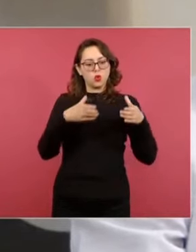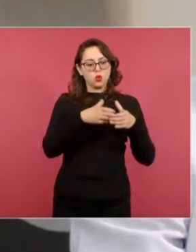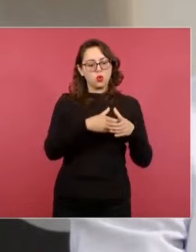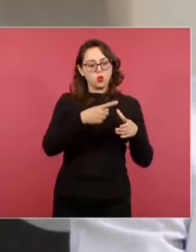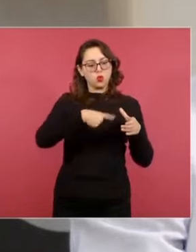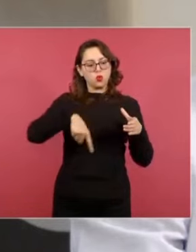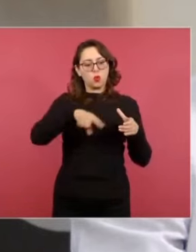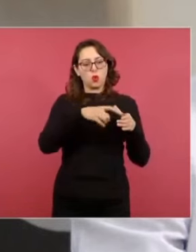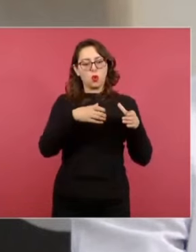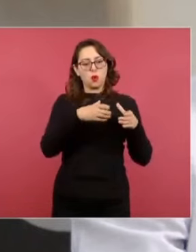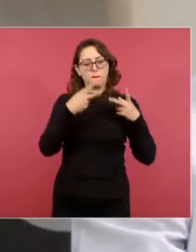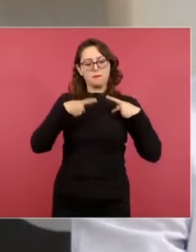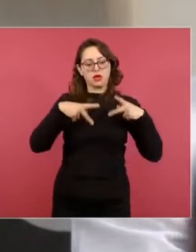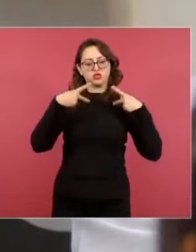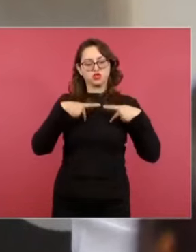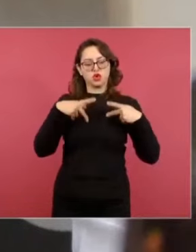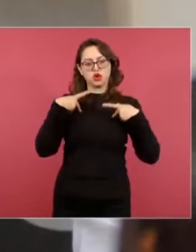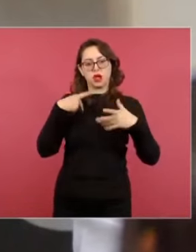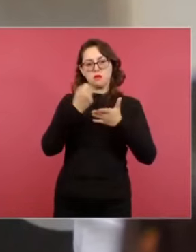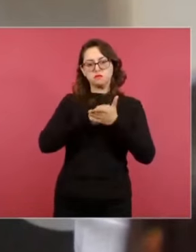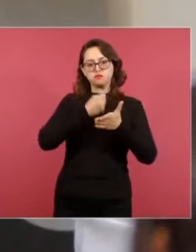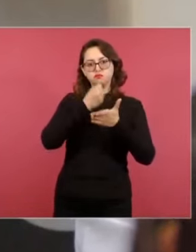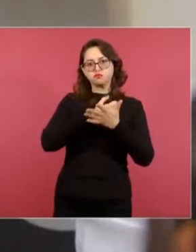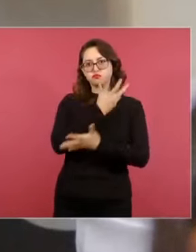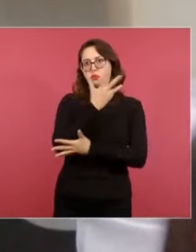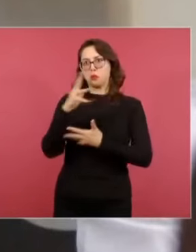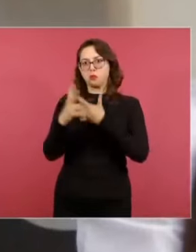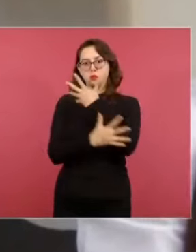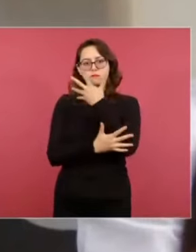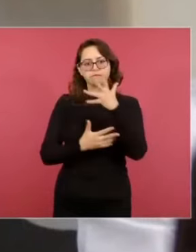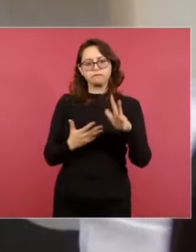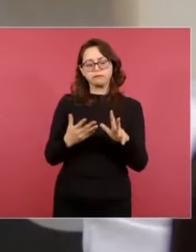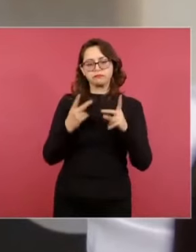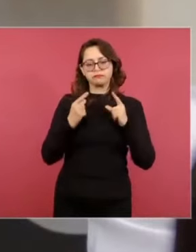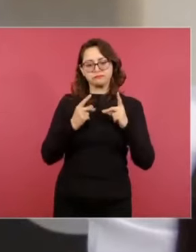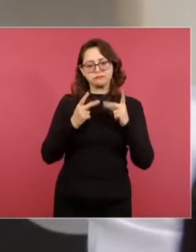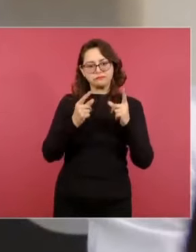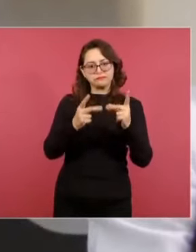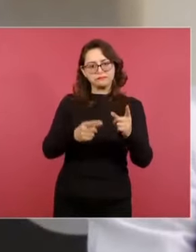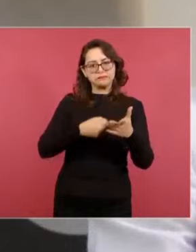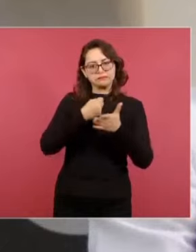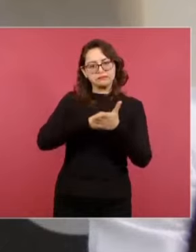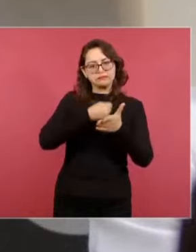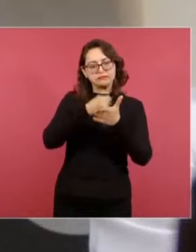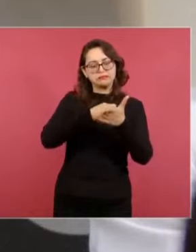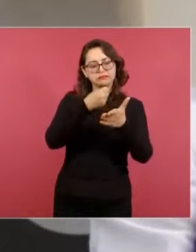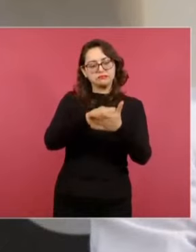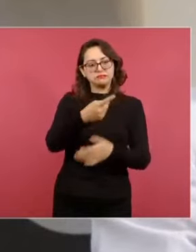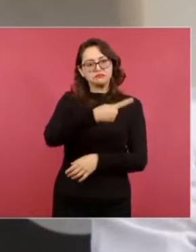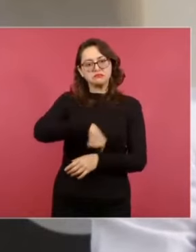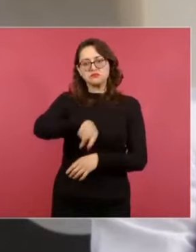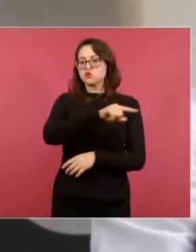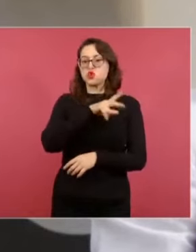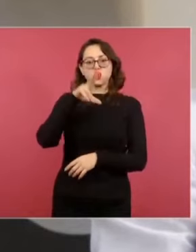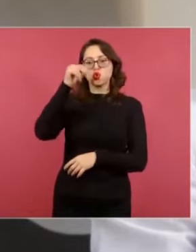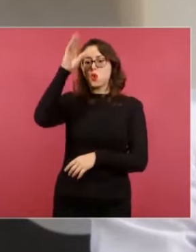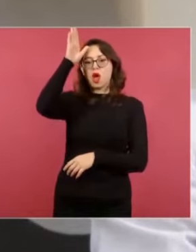región de Quintana Roo ambientales, activistas ambientales que se han manifestado por el tema de